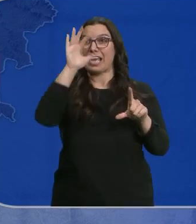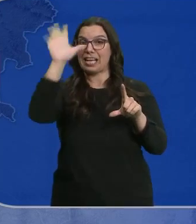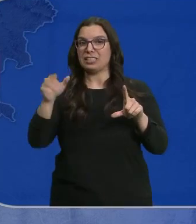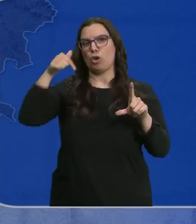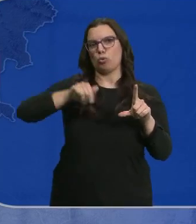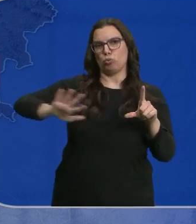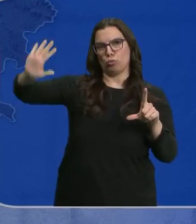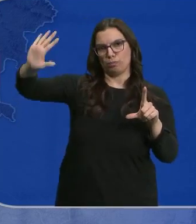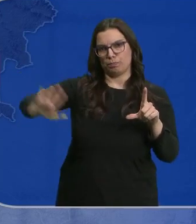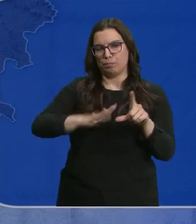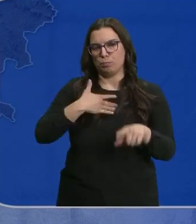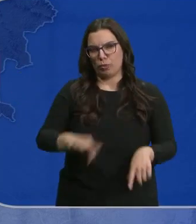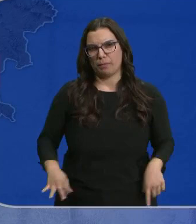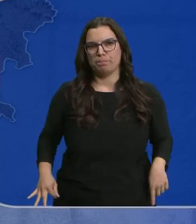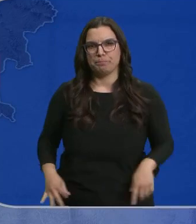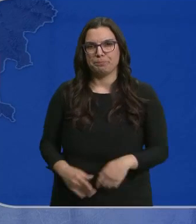del sur de la comunidad.